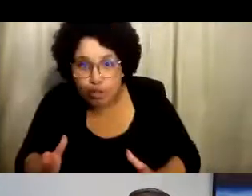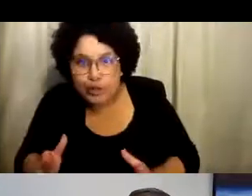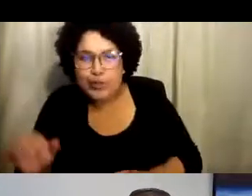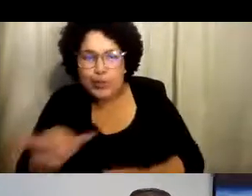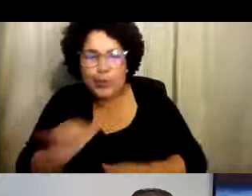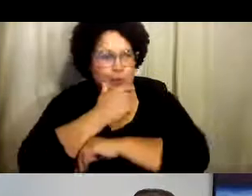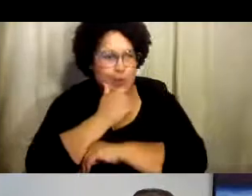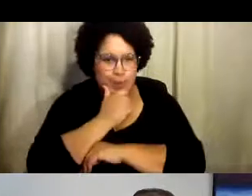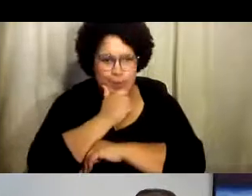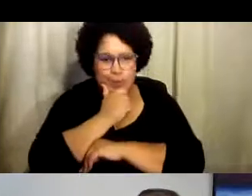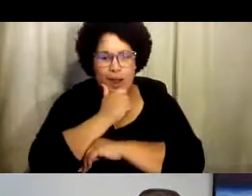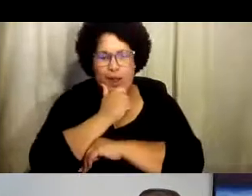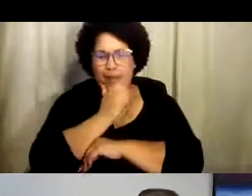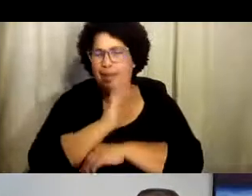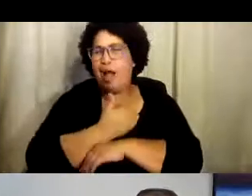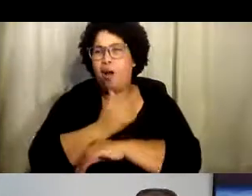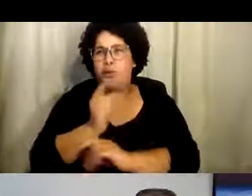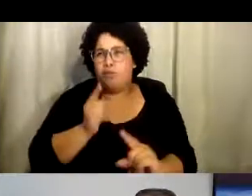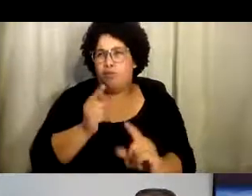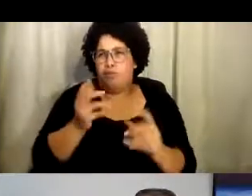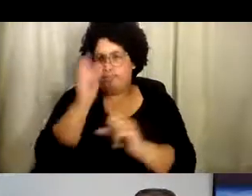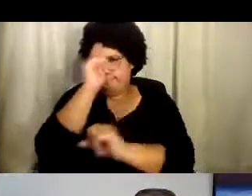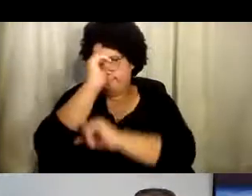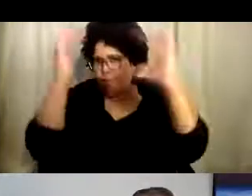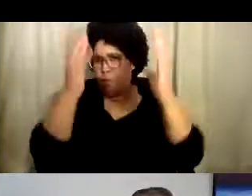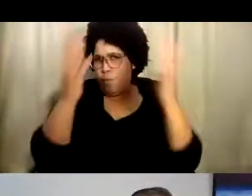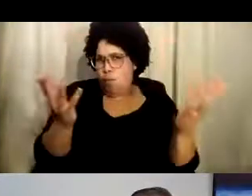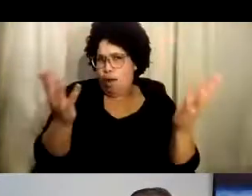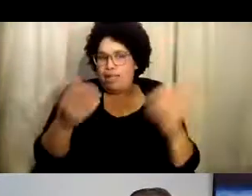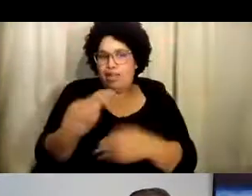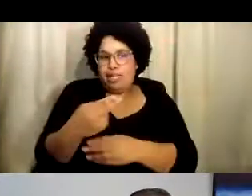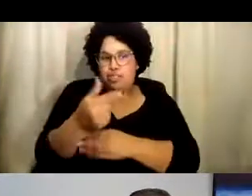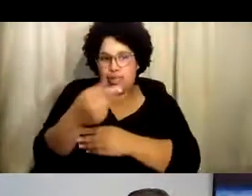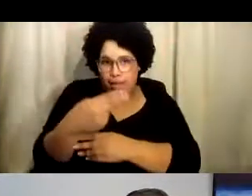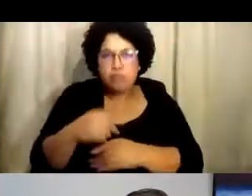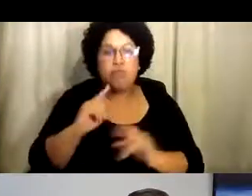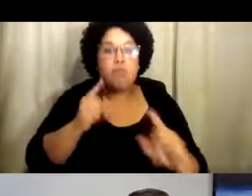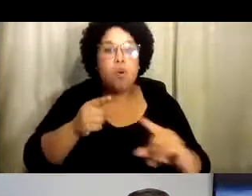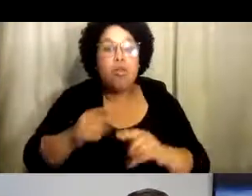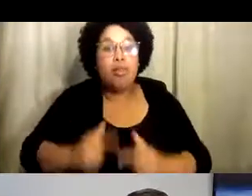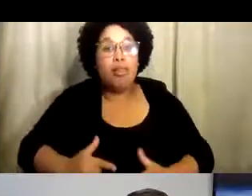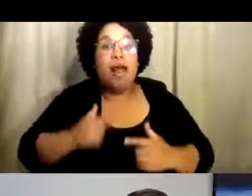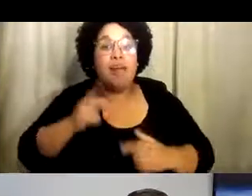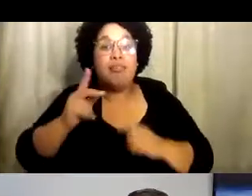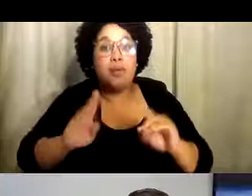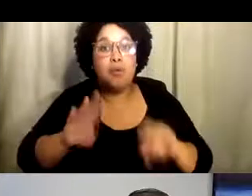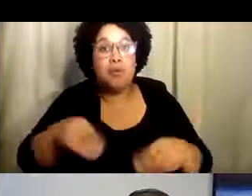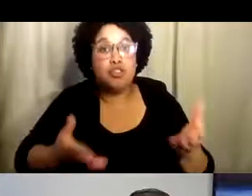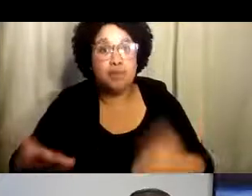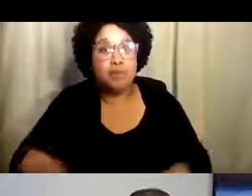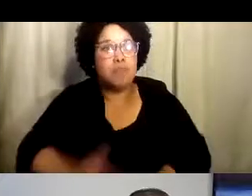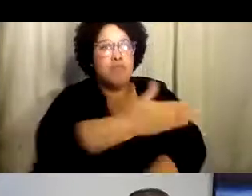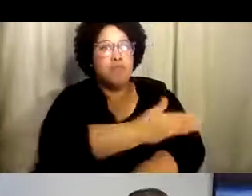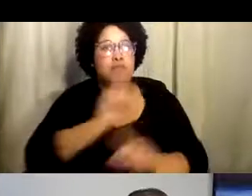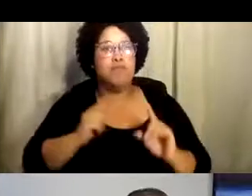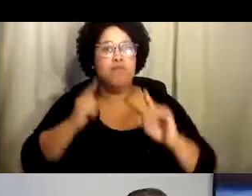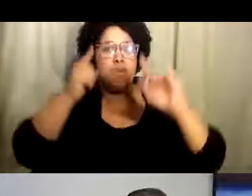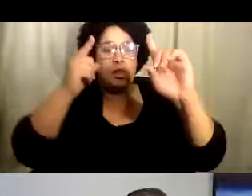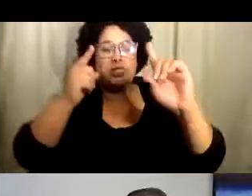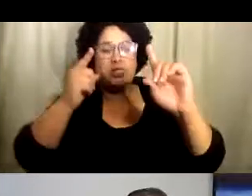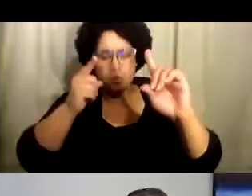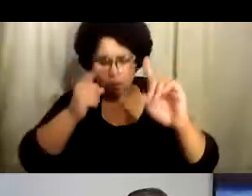y vehículos, varios vehículos y conductores. Y luego tuvimos que pensar, ¿cuál es nuestra misión?